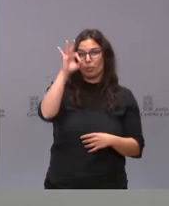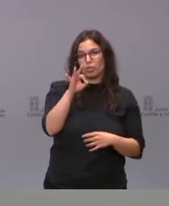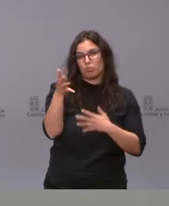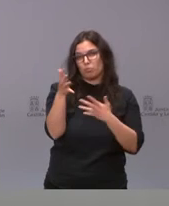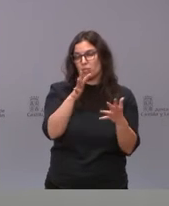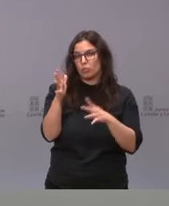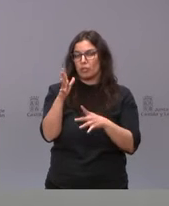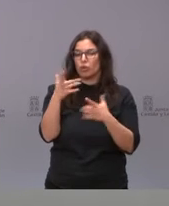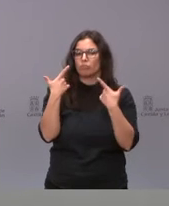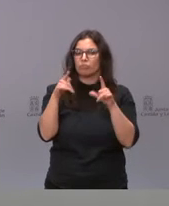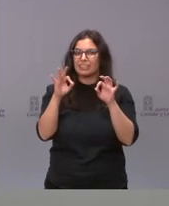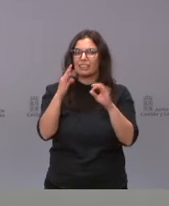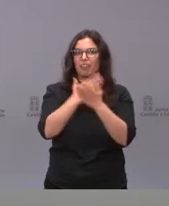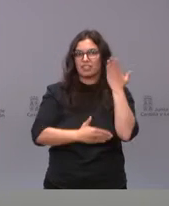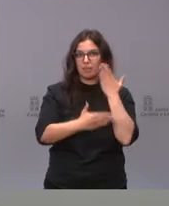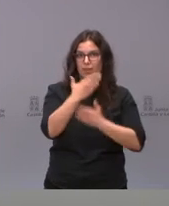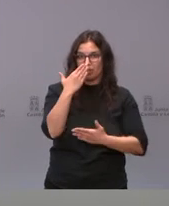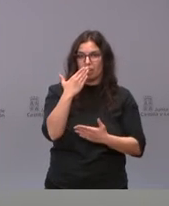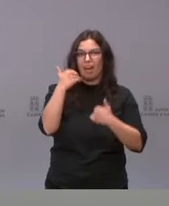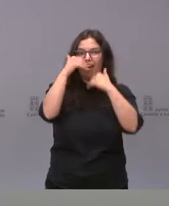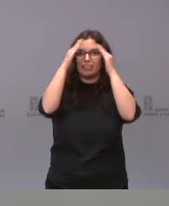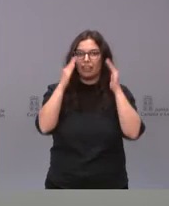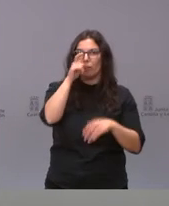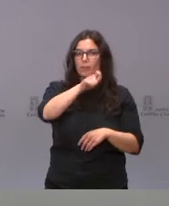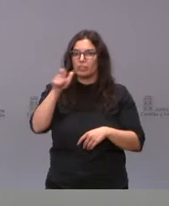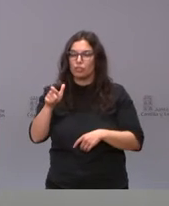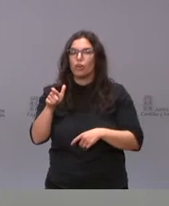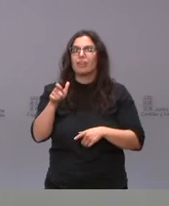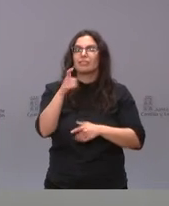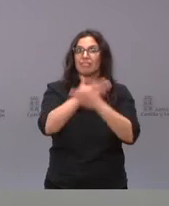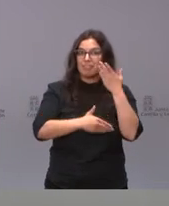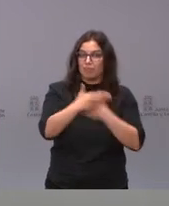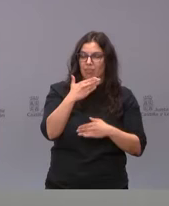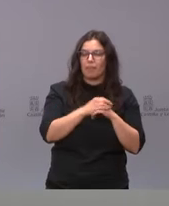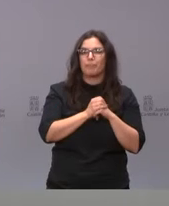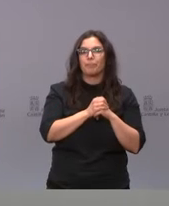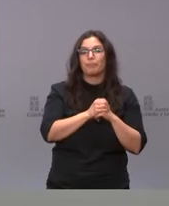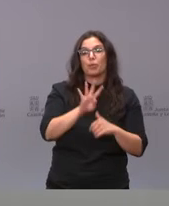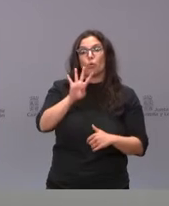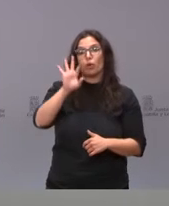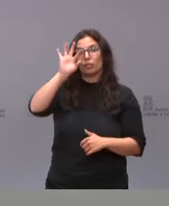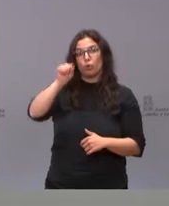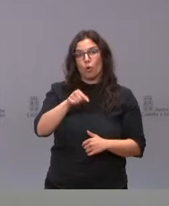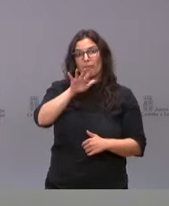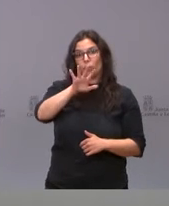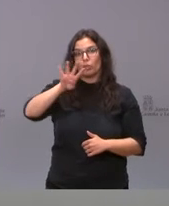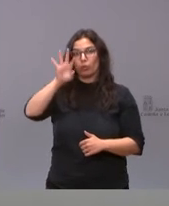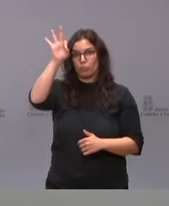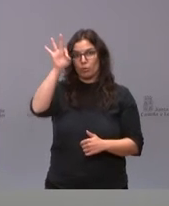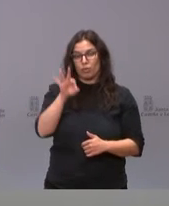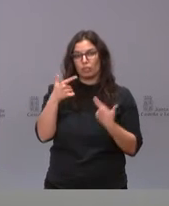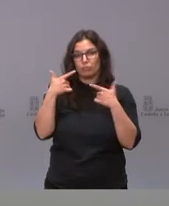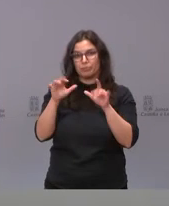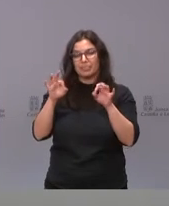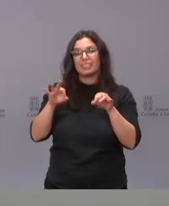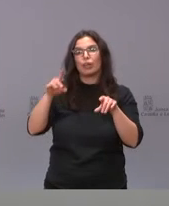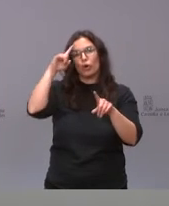en el área de la discapacidad, de la atención a las personas con discapacidad, el 4,54% en el área de